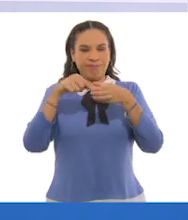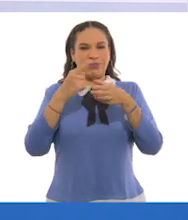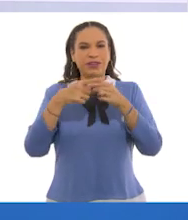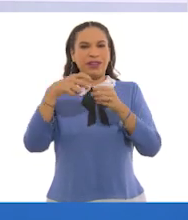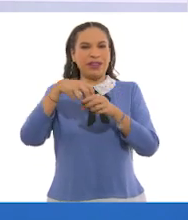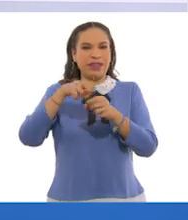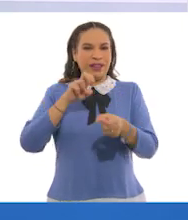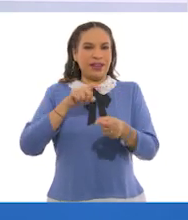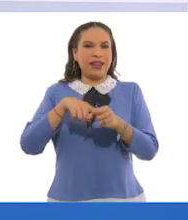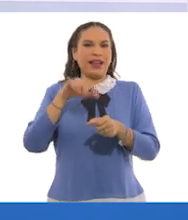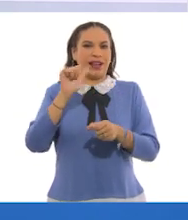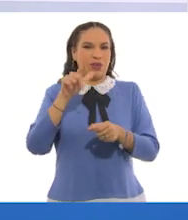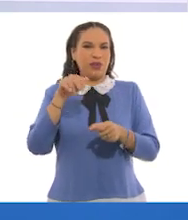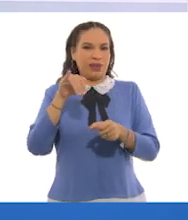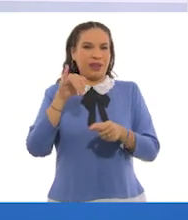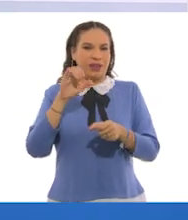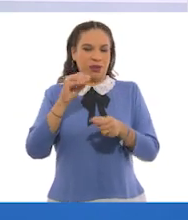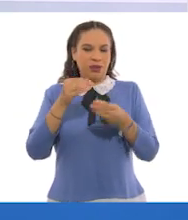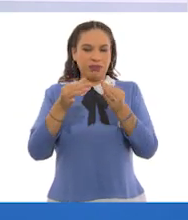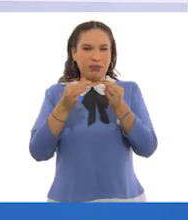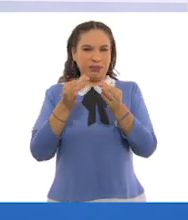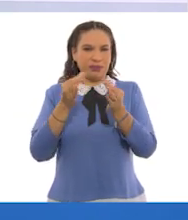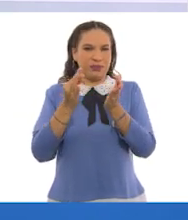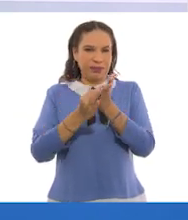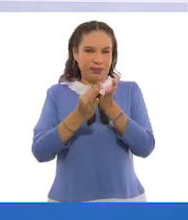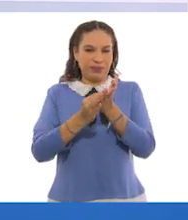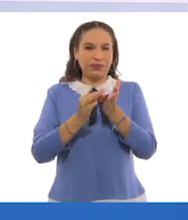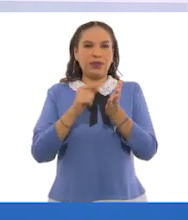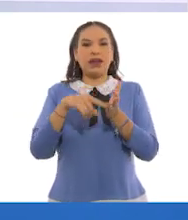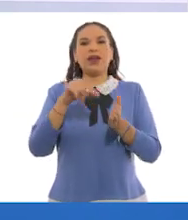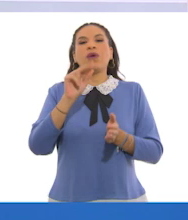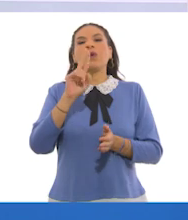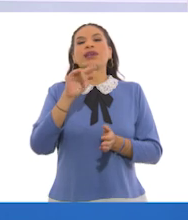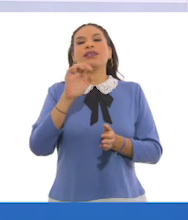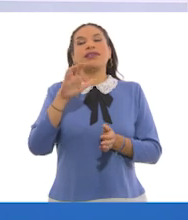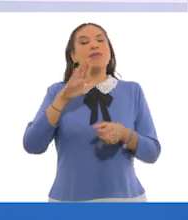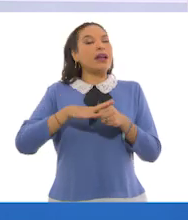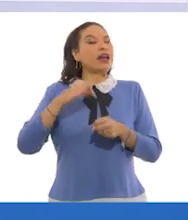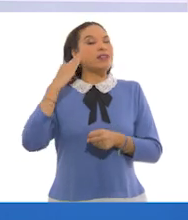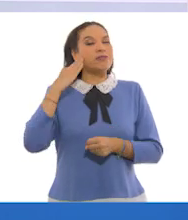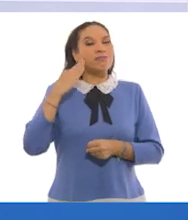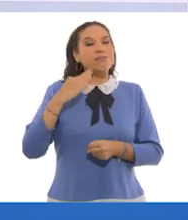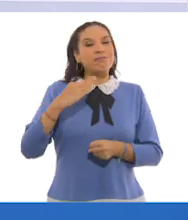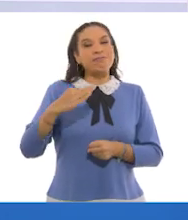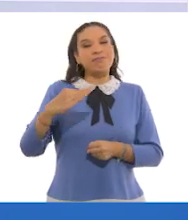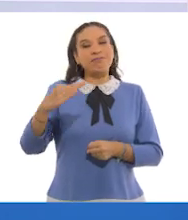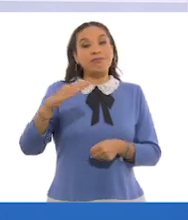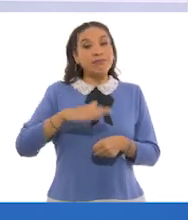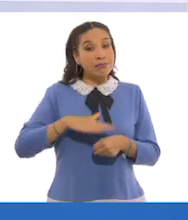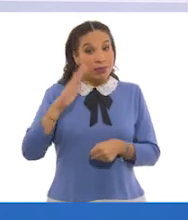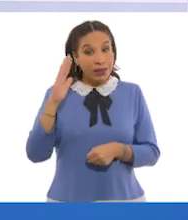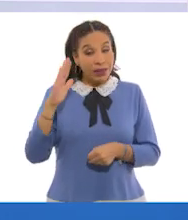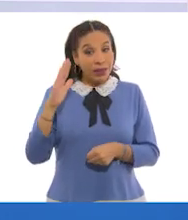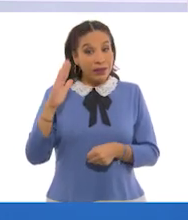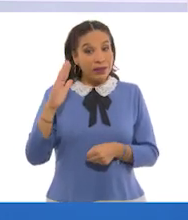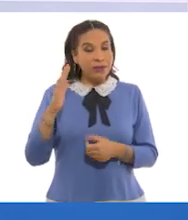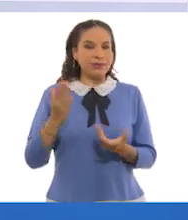las latas que está hecho de aluminio. Para el unicel se requiere muchísimo más tiempo. ¿Más tiempo